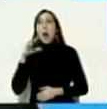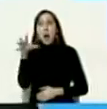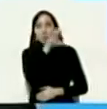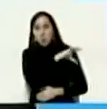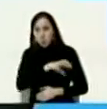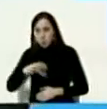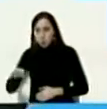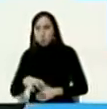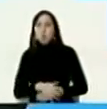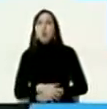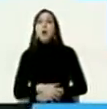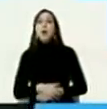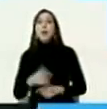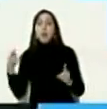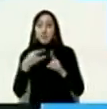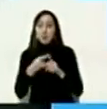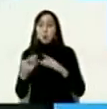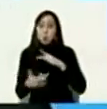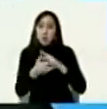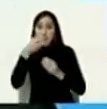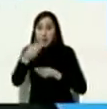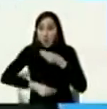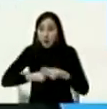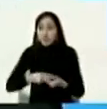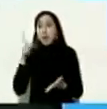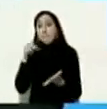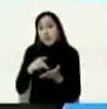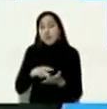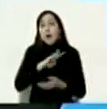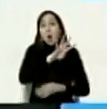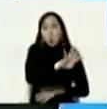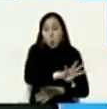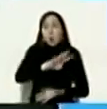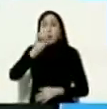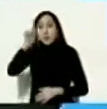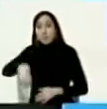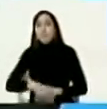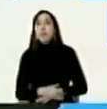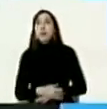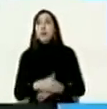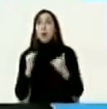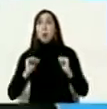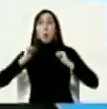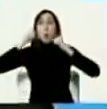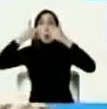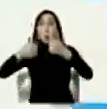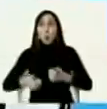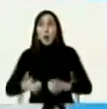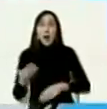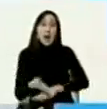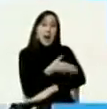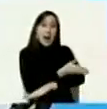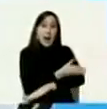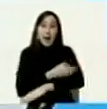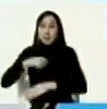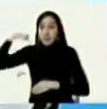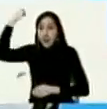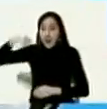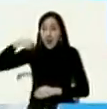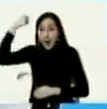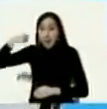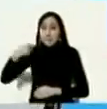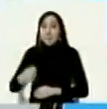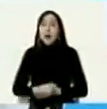y cuatro preguntas presenciales iniciamos con la ronda de preguntas pregrabadas por parte de